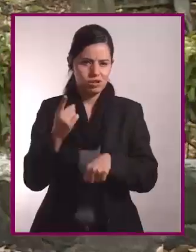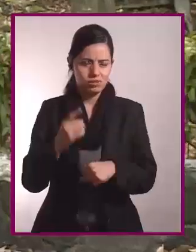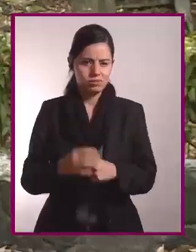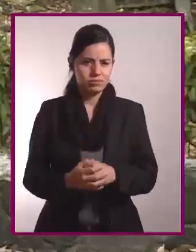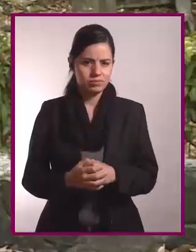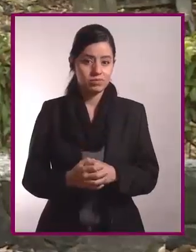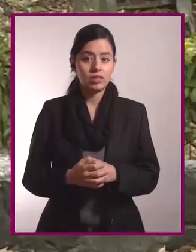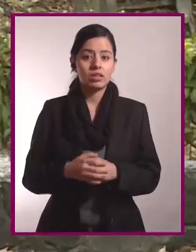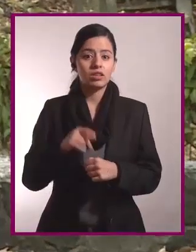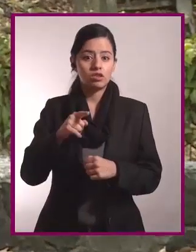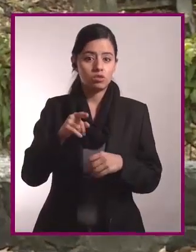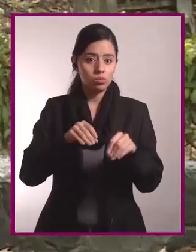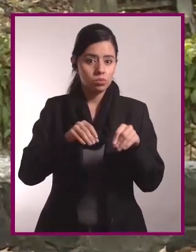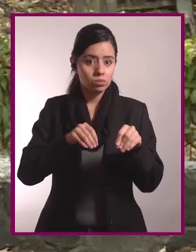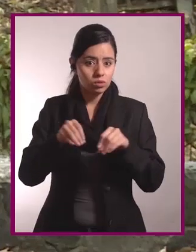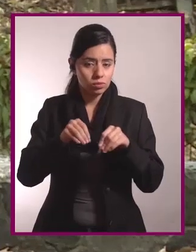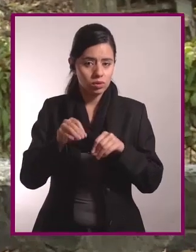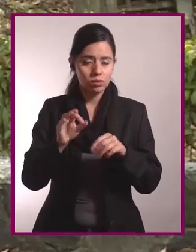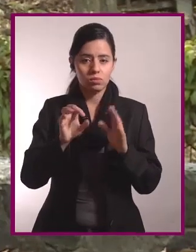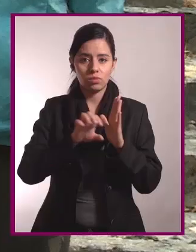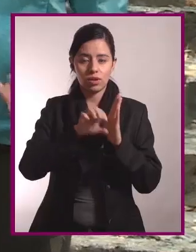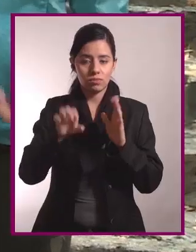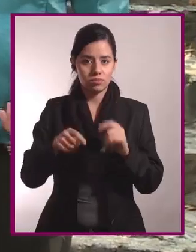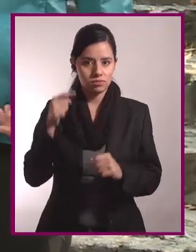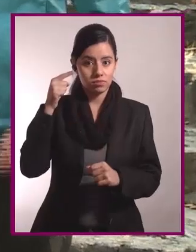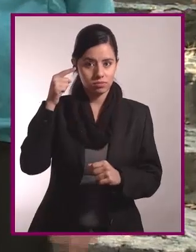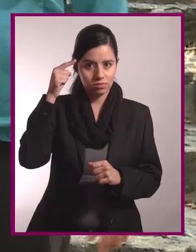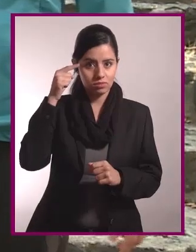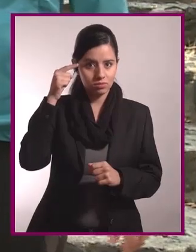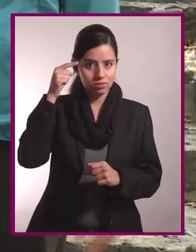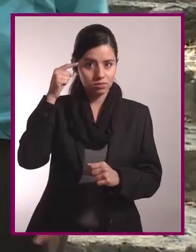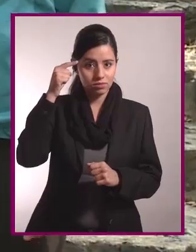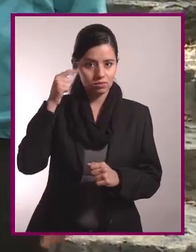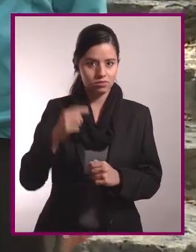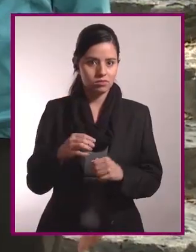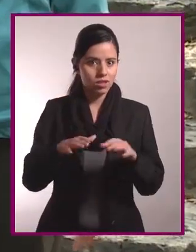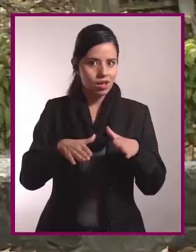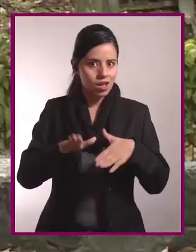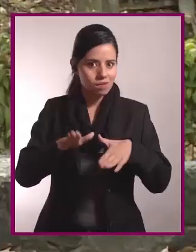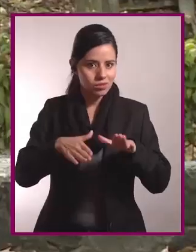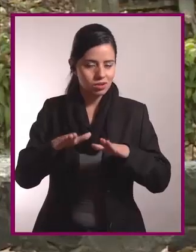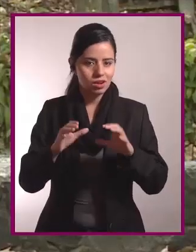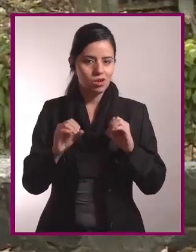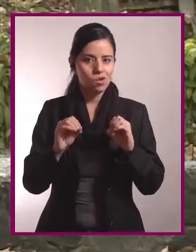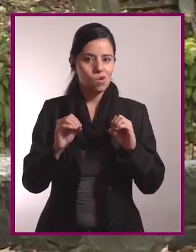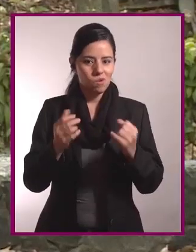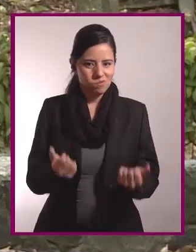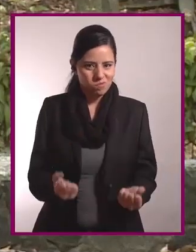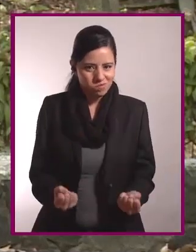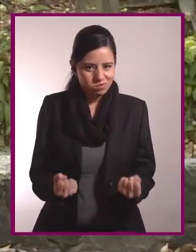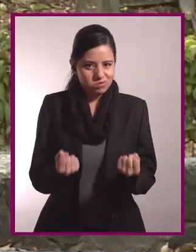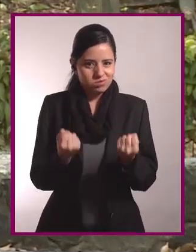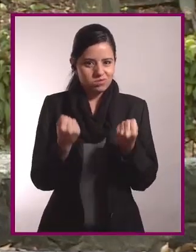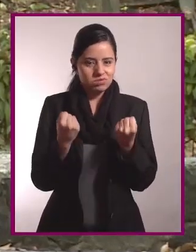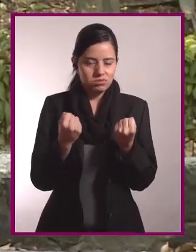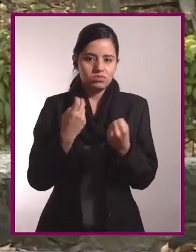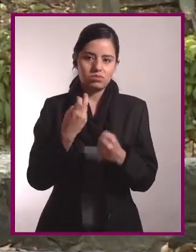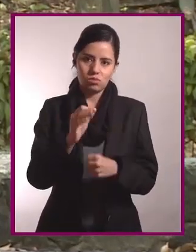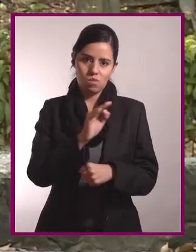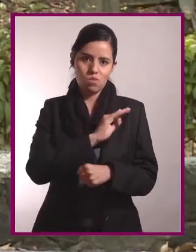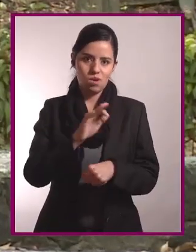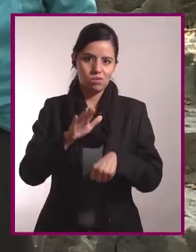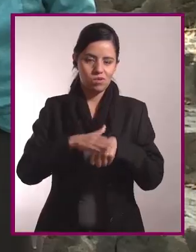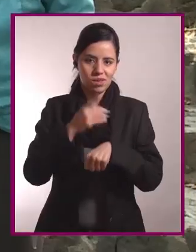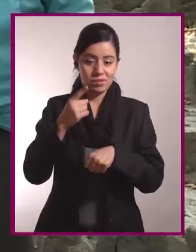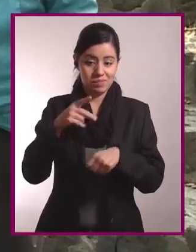Todos nuestros movimientos, desde levantar una ceja, caminar o levantar un costal, son posibles gracias a la acción de los